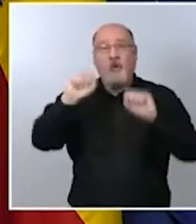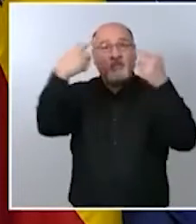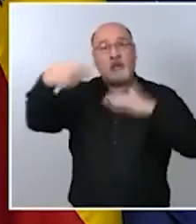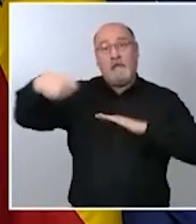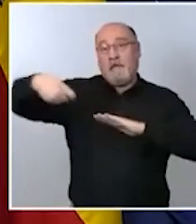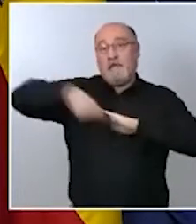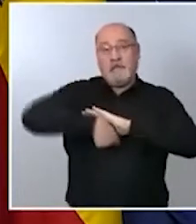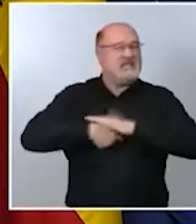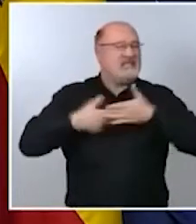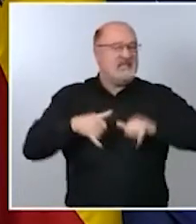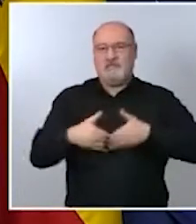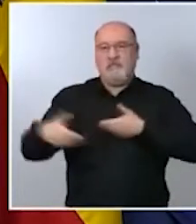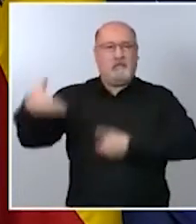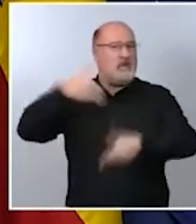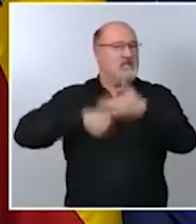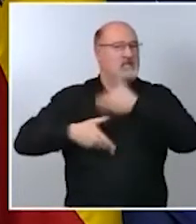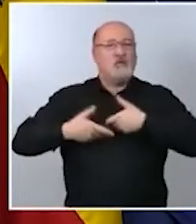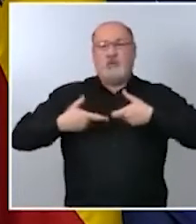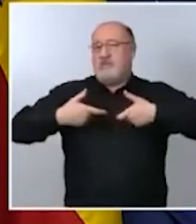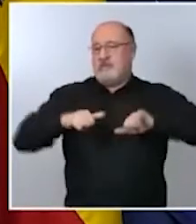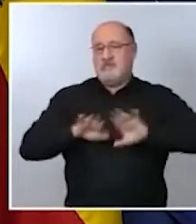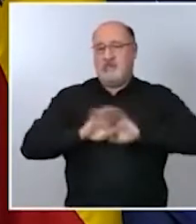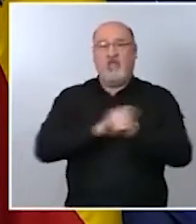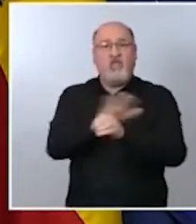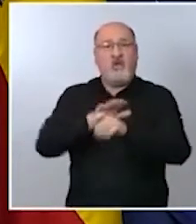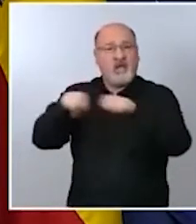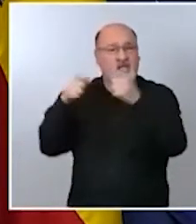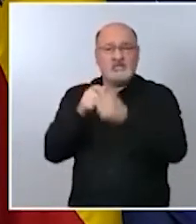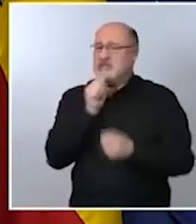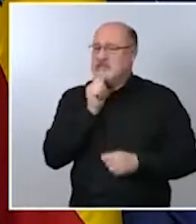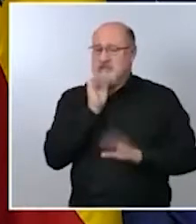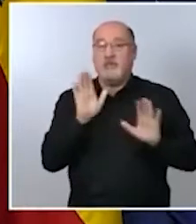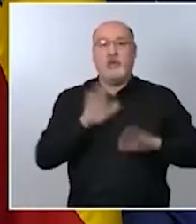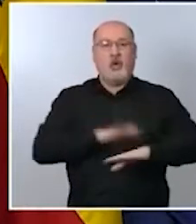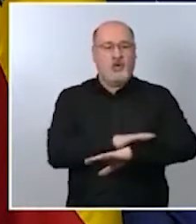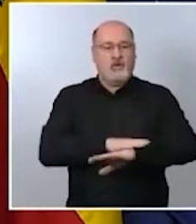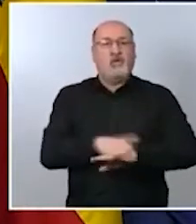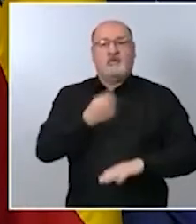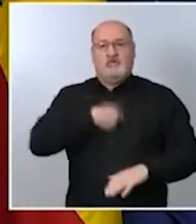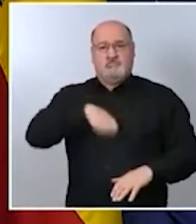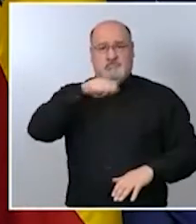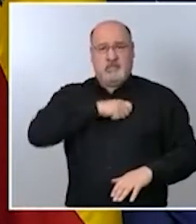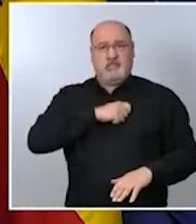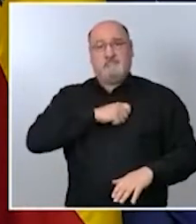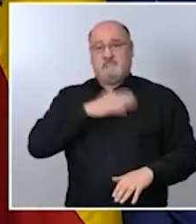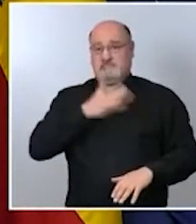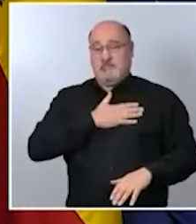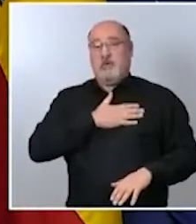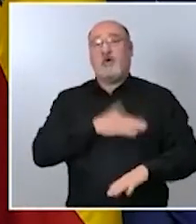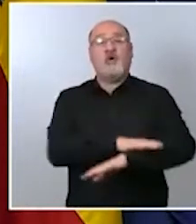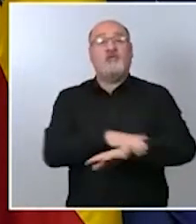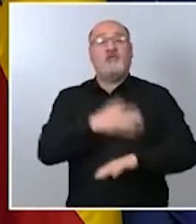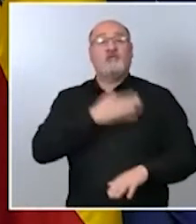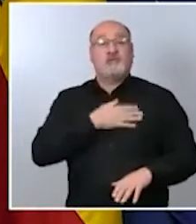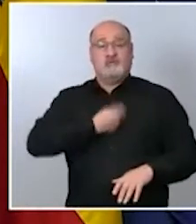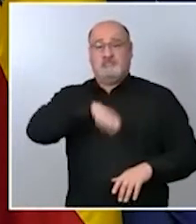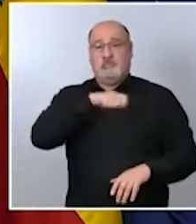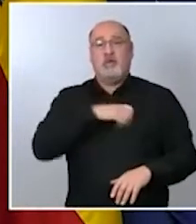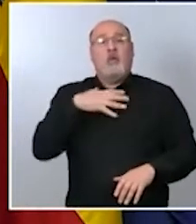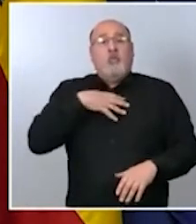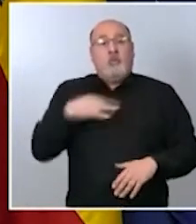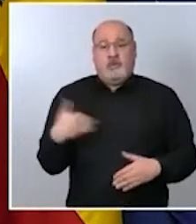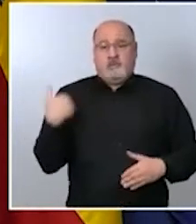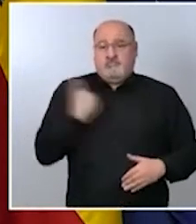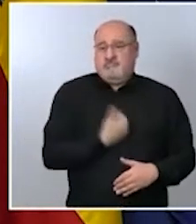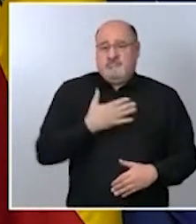ninguna autoridad pero como también has señalado el gobierno de la nación el gobierno de España puede de oficio tomar las